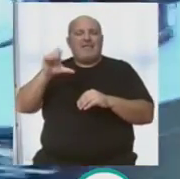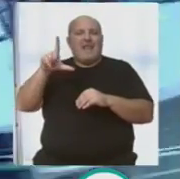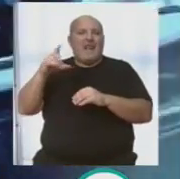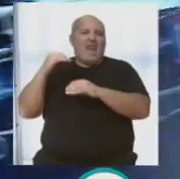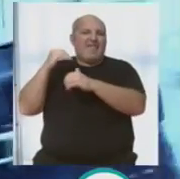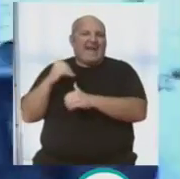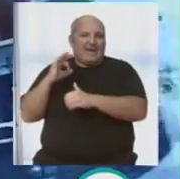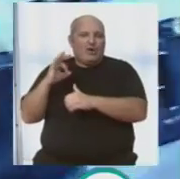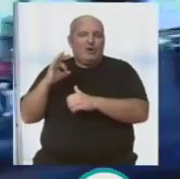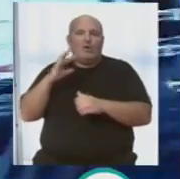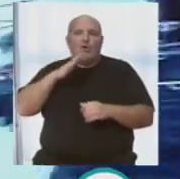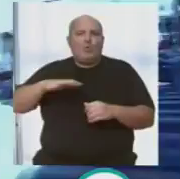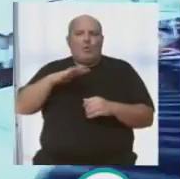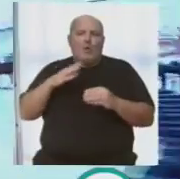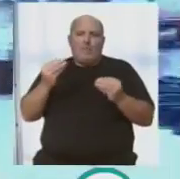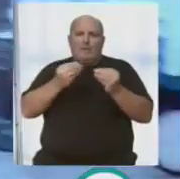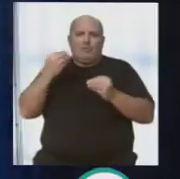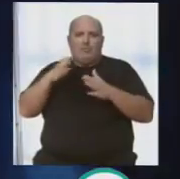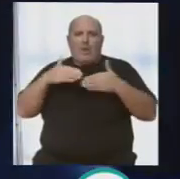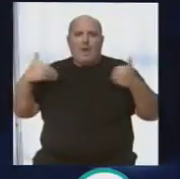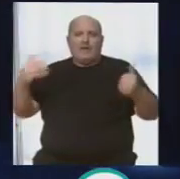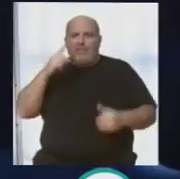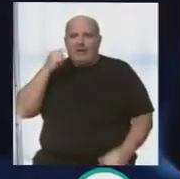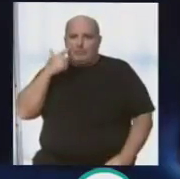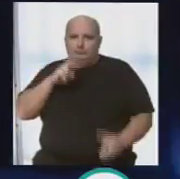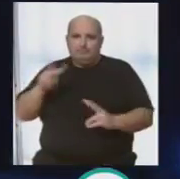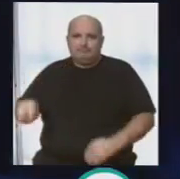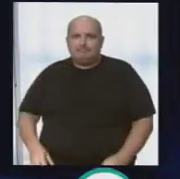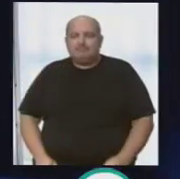Nazareno, ambientazo en el Balbuarte de la Candelaria.